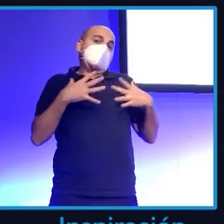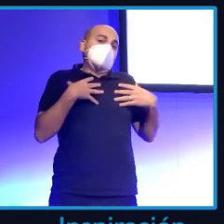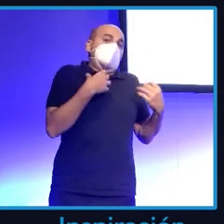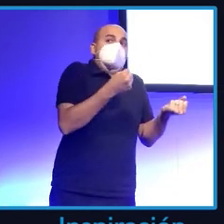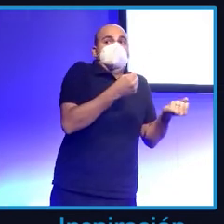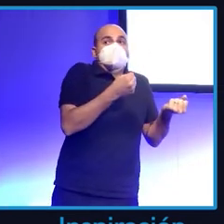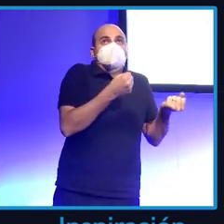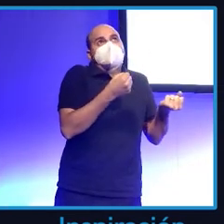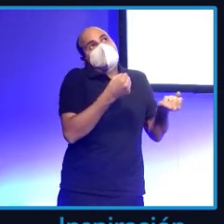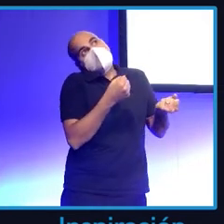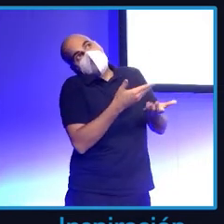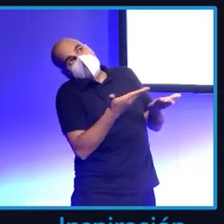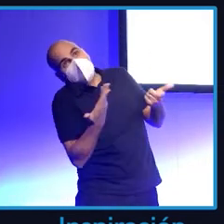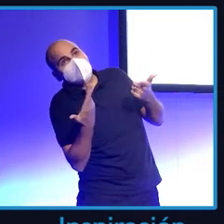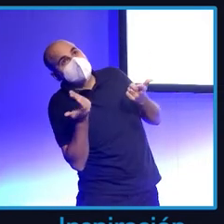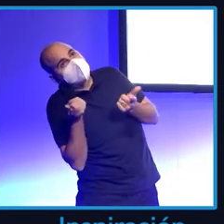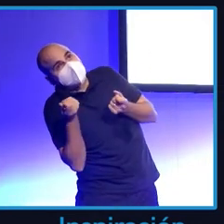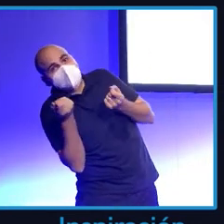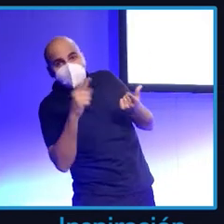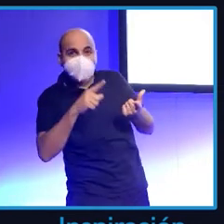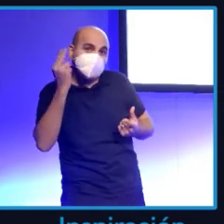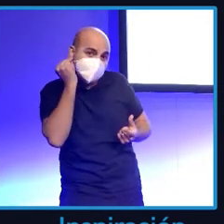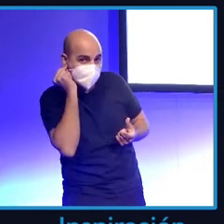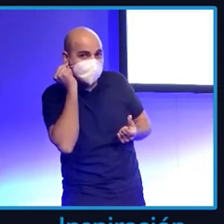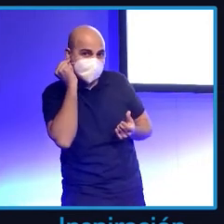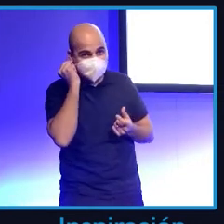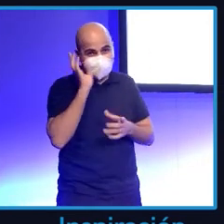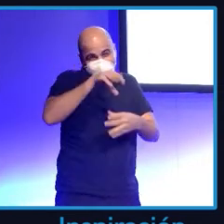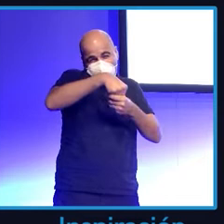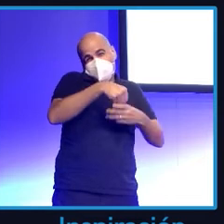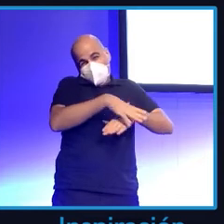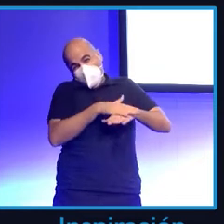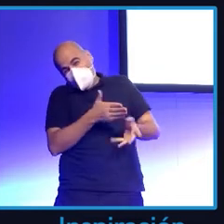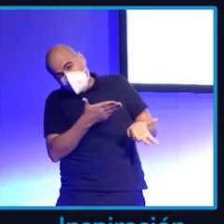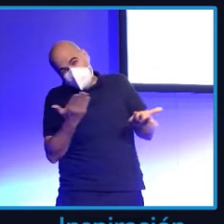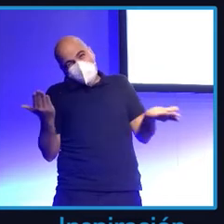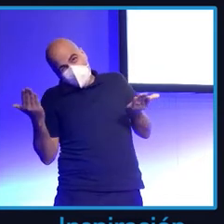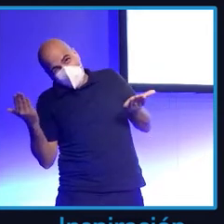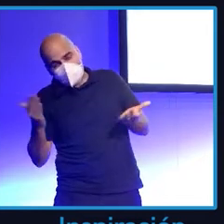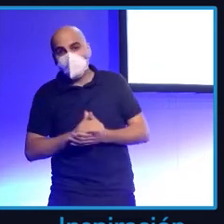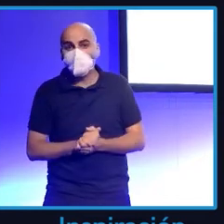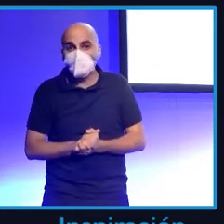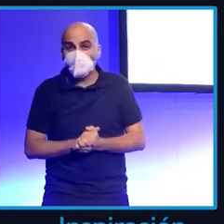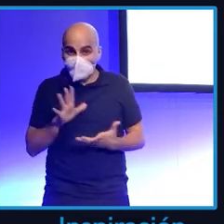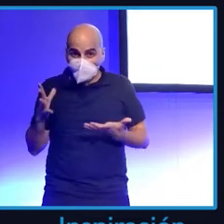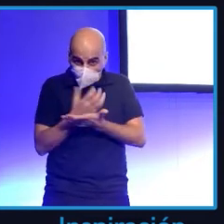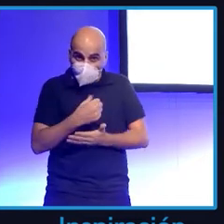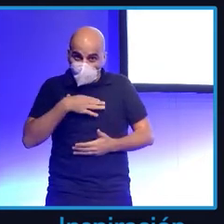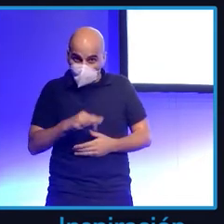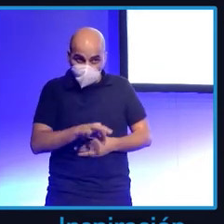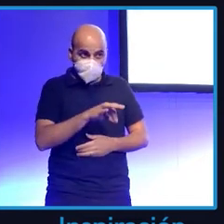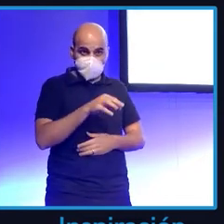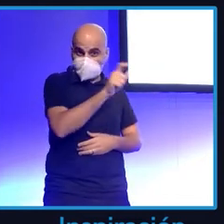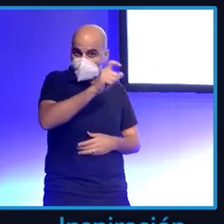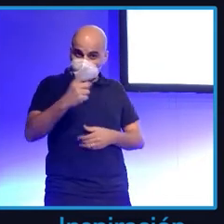botas del Ministerio. Todos podemos ser influencers. A mí me gusta reconocer el mérito y Dulceida, por ejemplo,